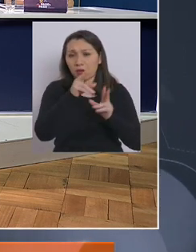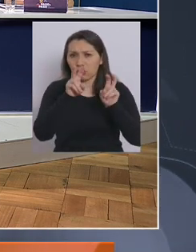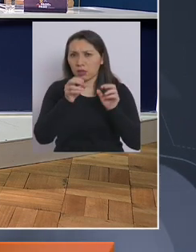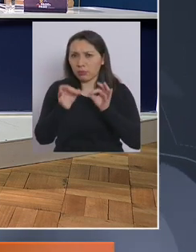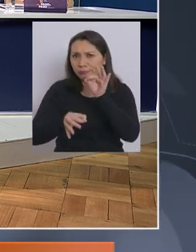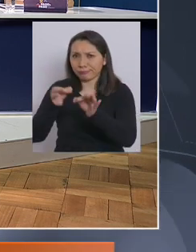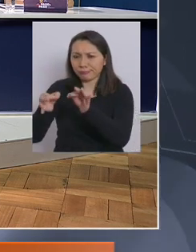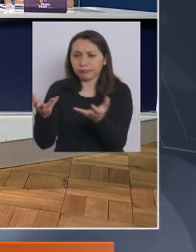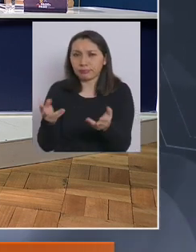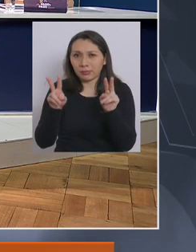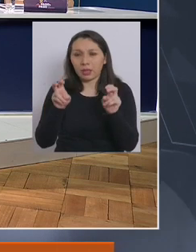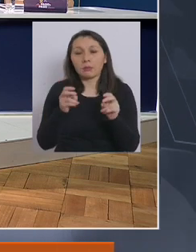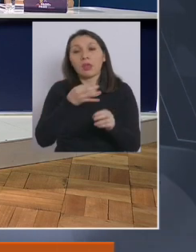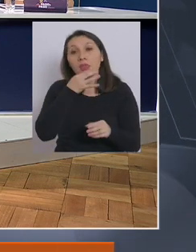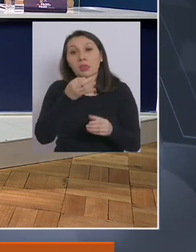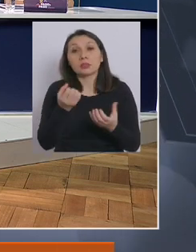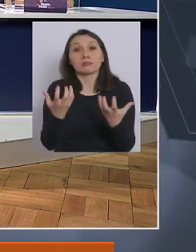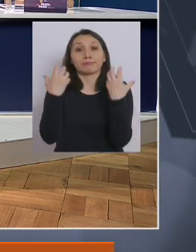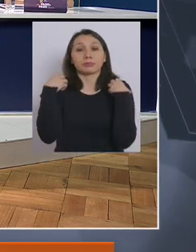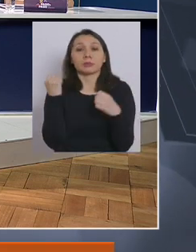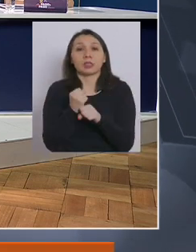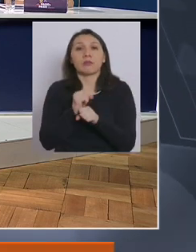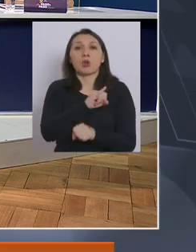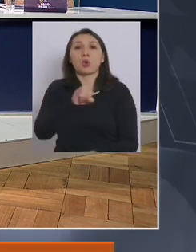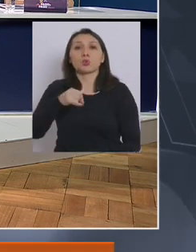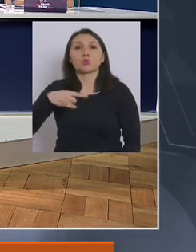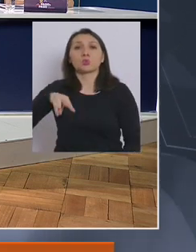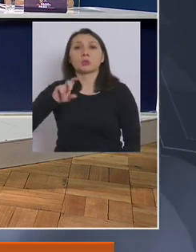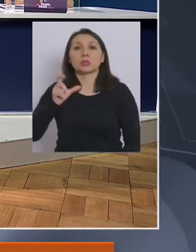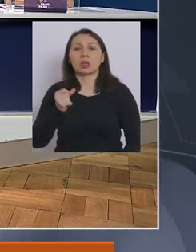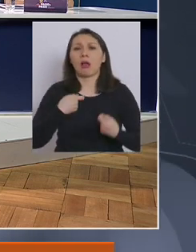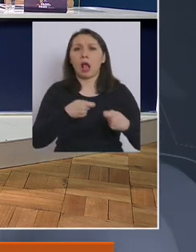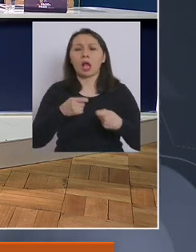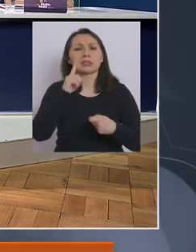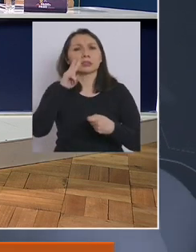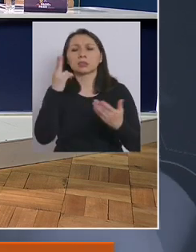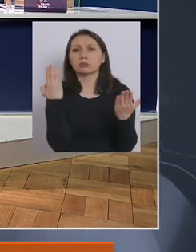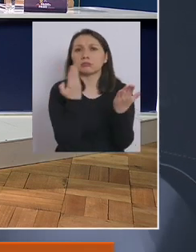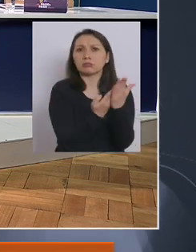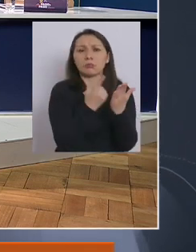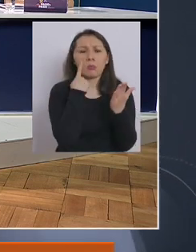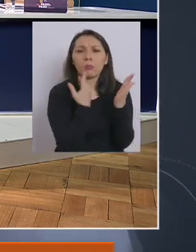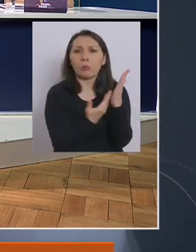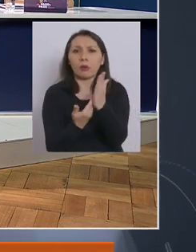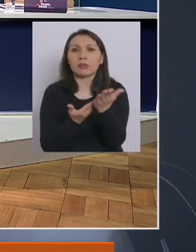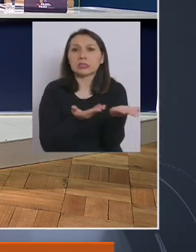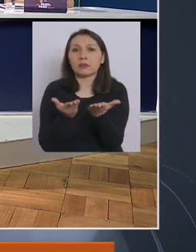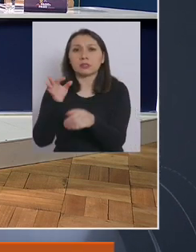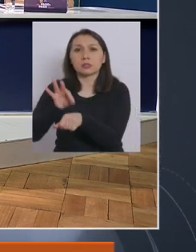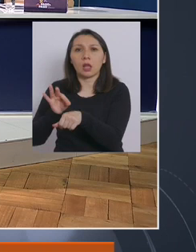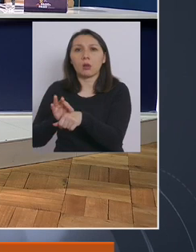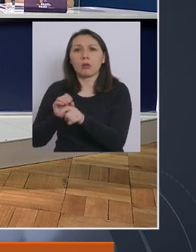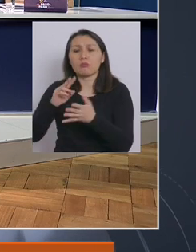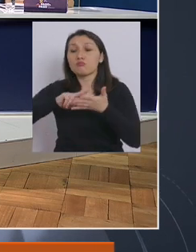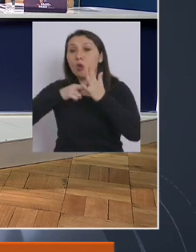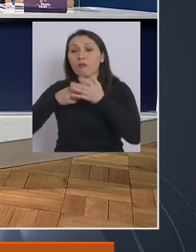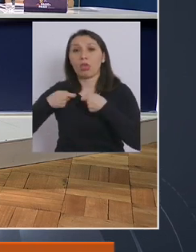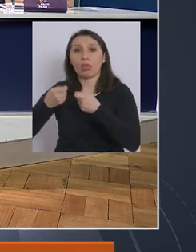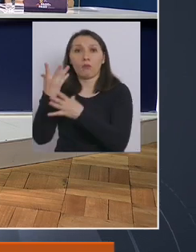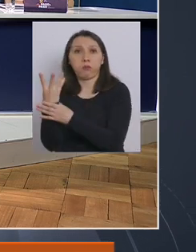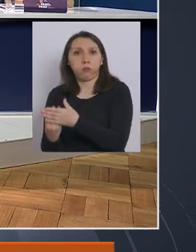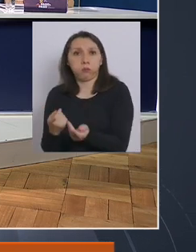temas. Decía que durante la gestión de Arturo Zúñiga hubo gastos sin respaldo, servicios de salud que dejó con serios problemas